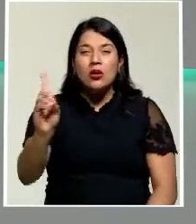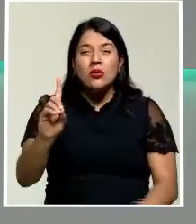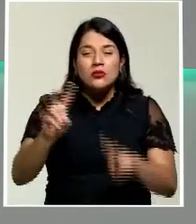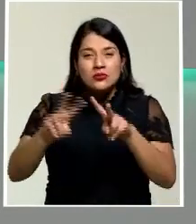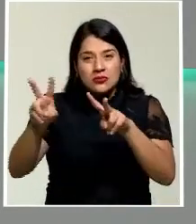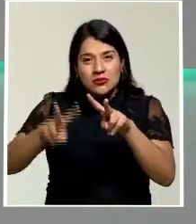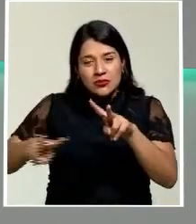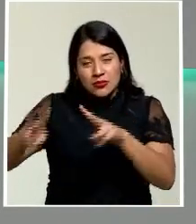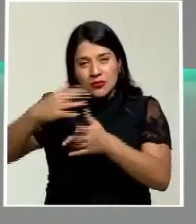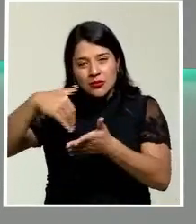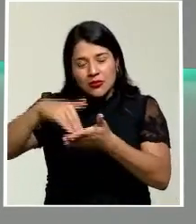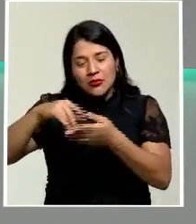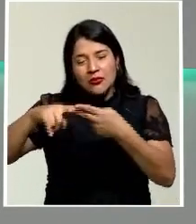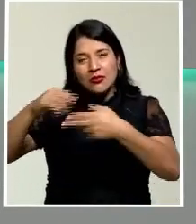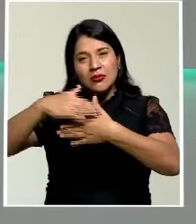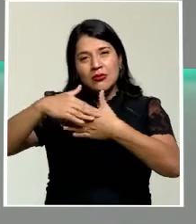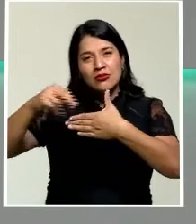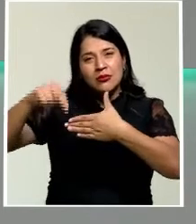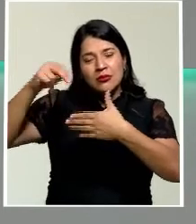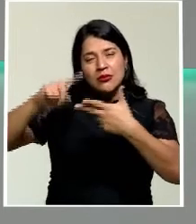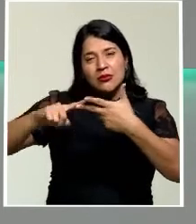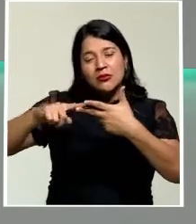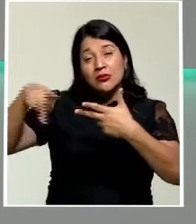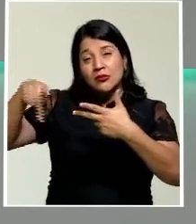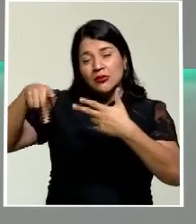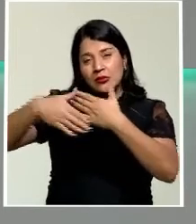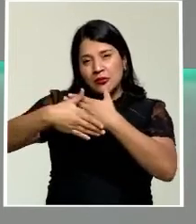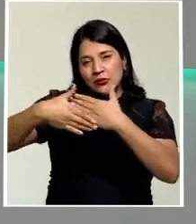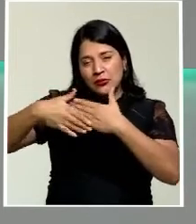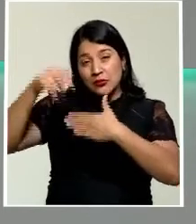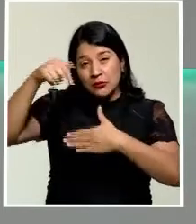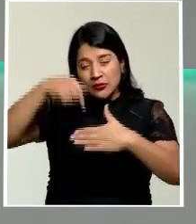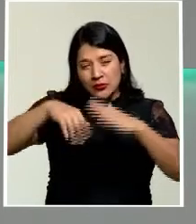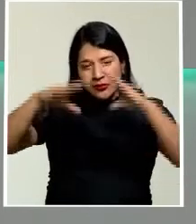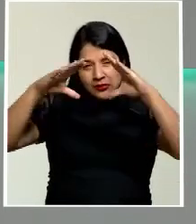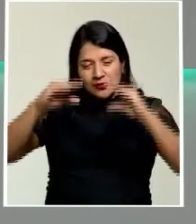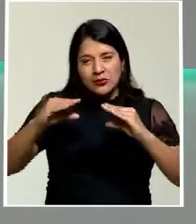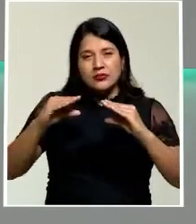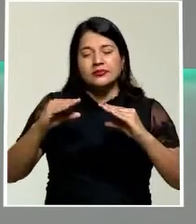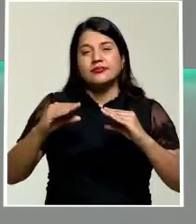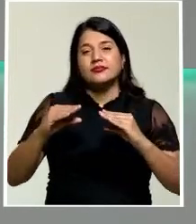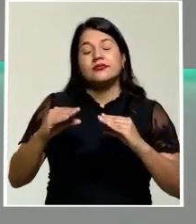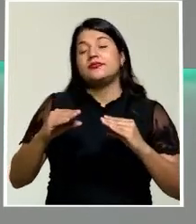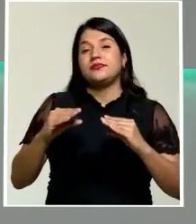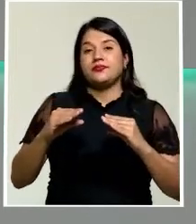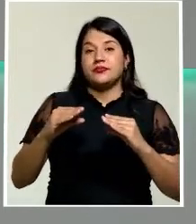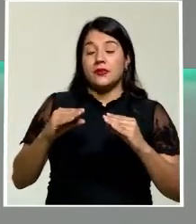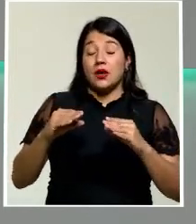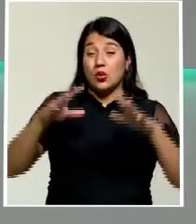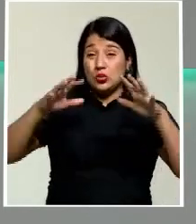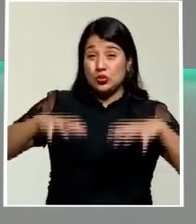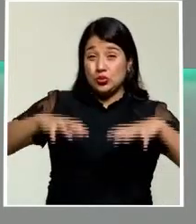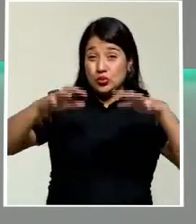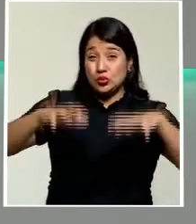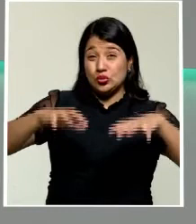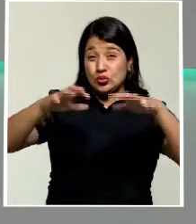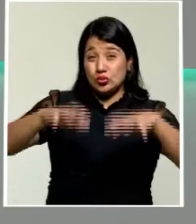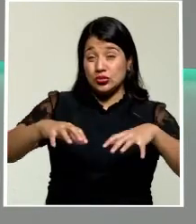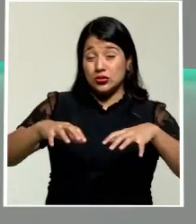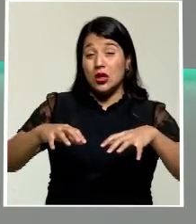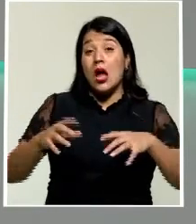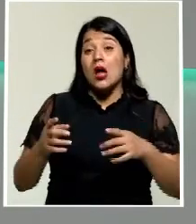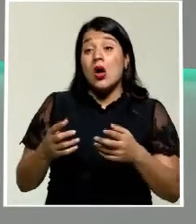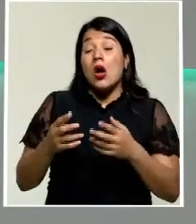zona norte y en el Pacífico del país. Solo durante la tarde de este jueves se presentaron acumulados de hasta 45